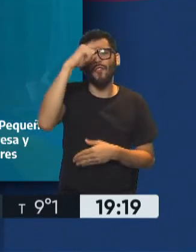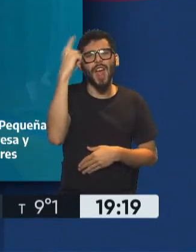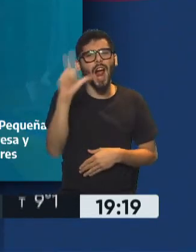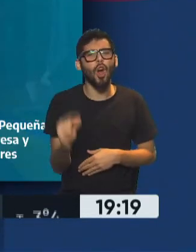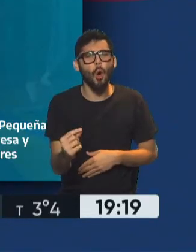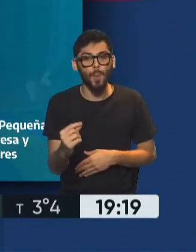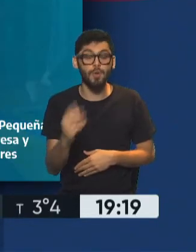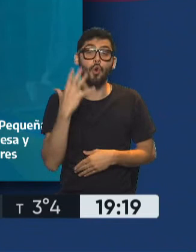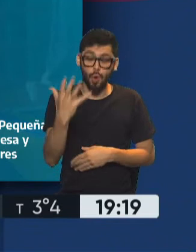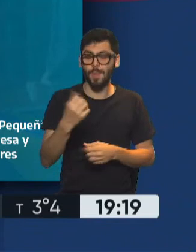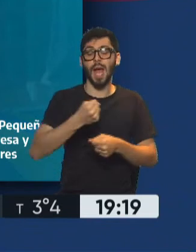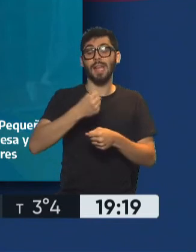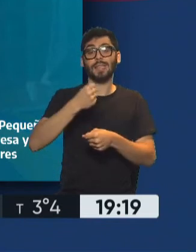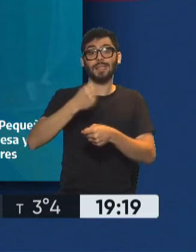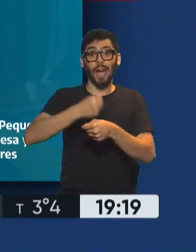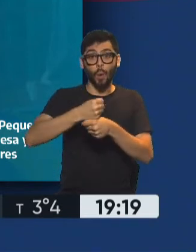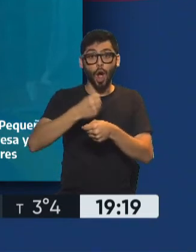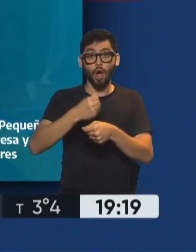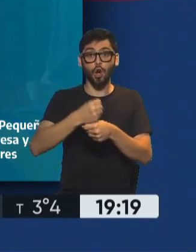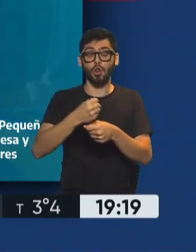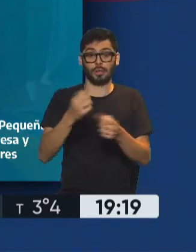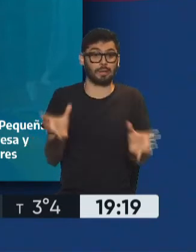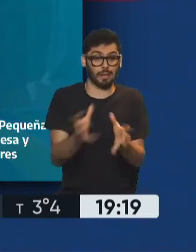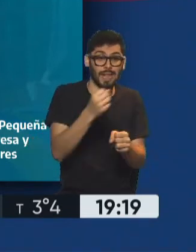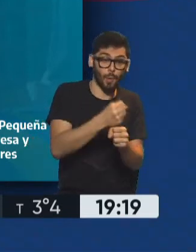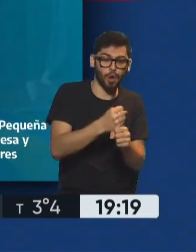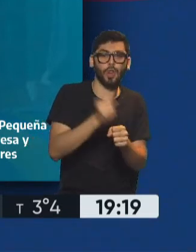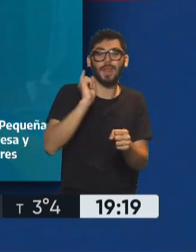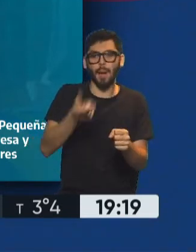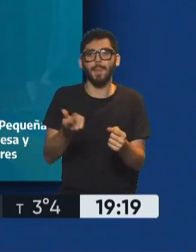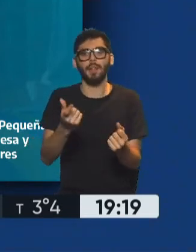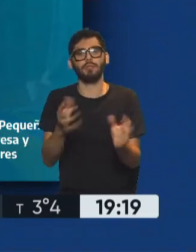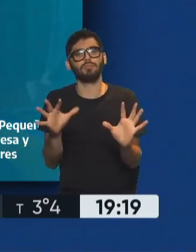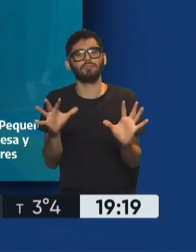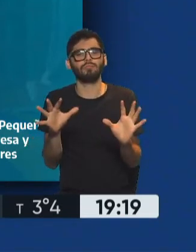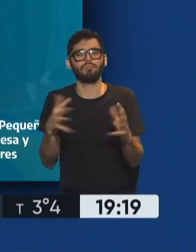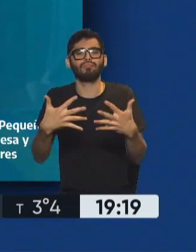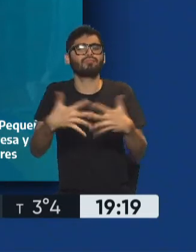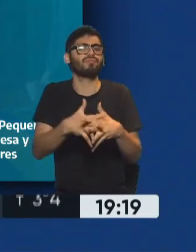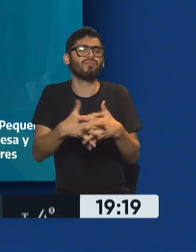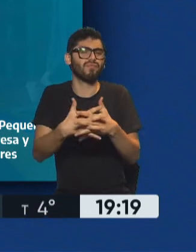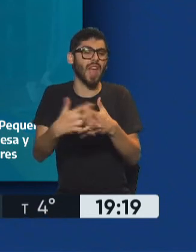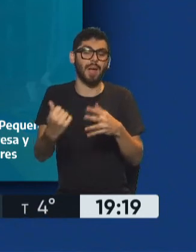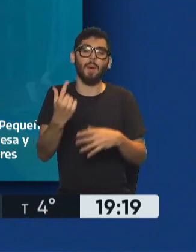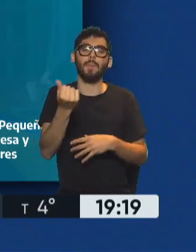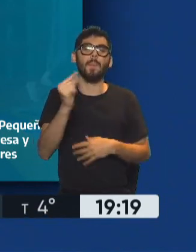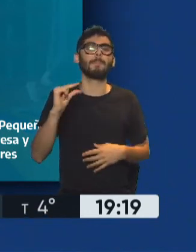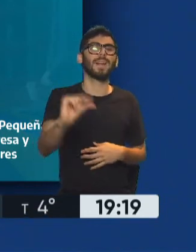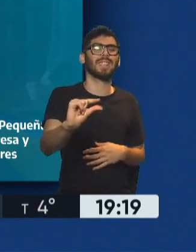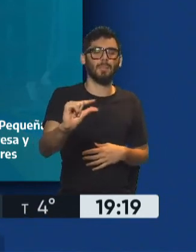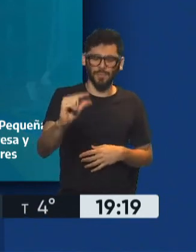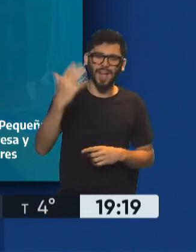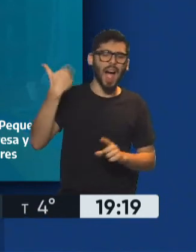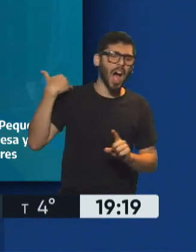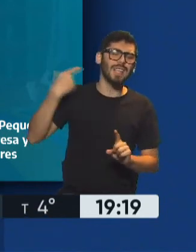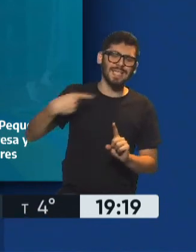todo este esquema de trabajo, de incentivo de puestos de trabajo con líneas de financiamiento. Lo charlamos muchas veces en todos los momentos pymes que vinimos